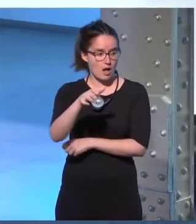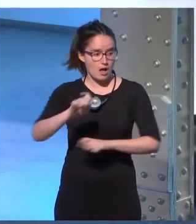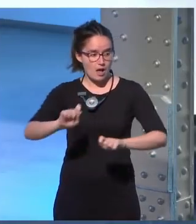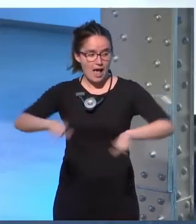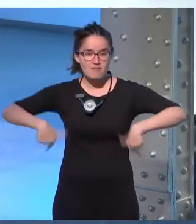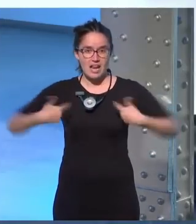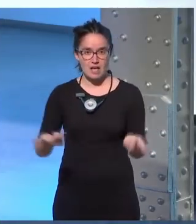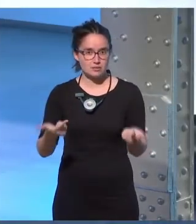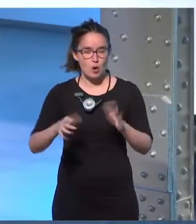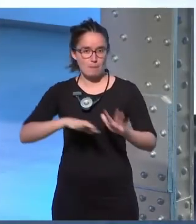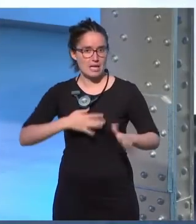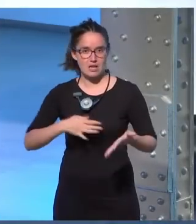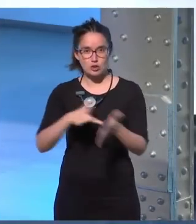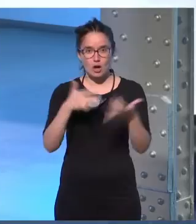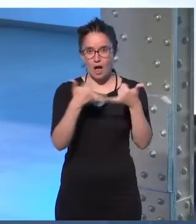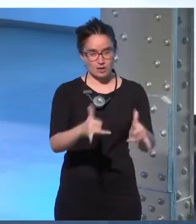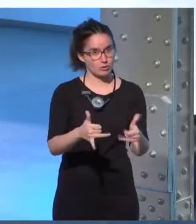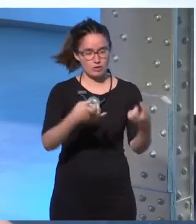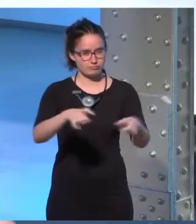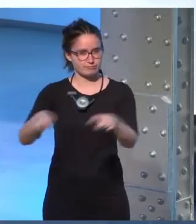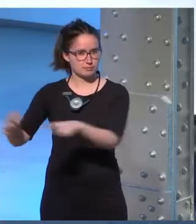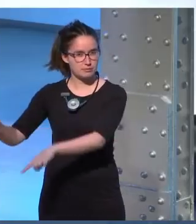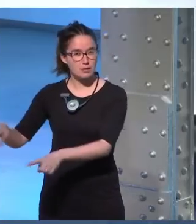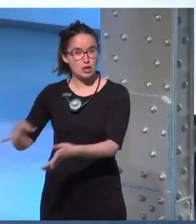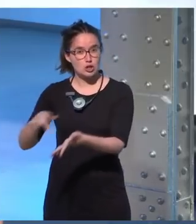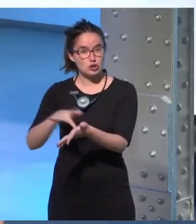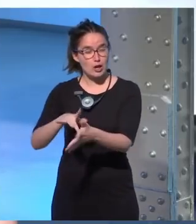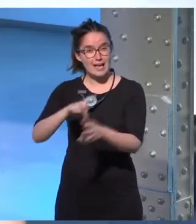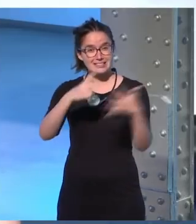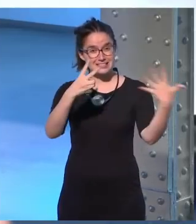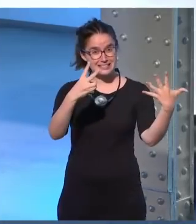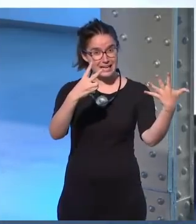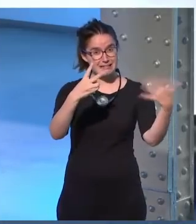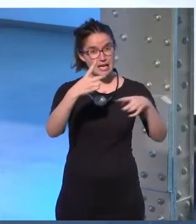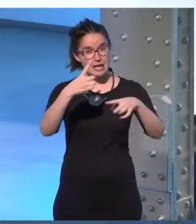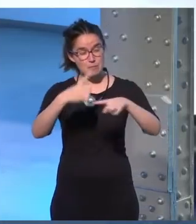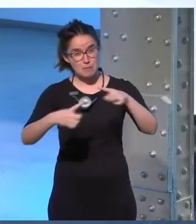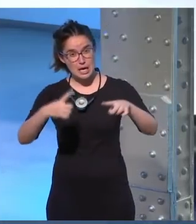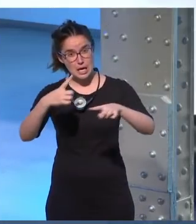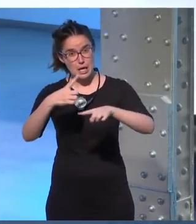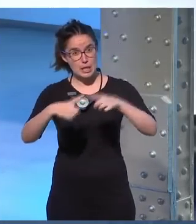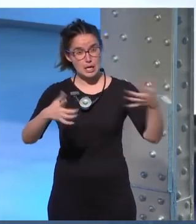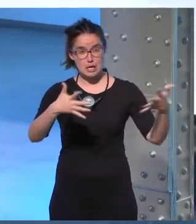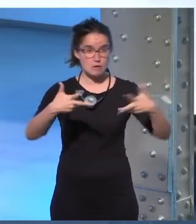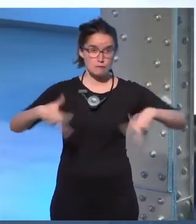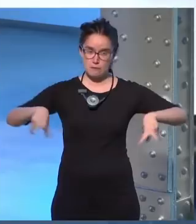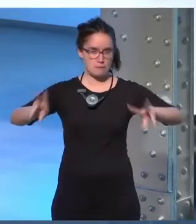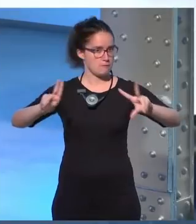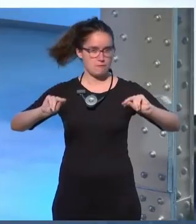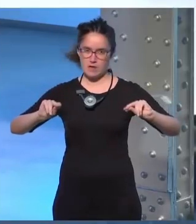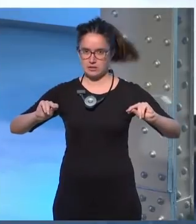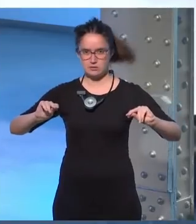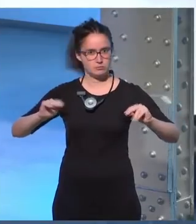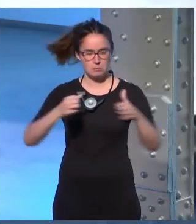ya que mañana ya tiene actos programados. A eso de las siete y media, a partir de las siete y media, se acabará el